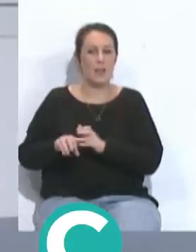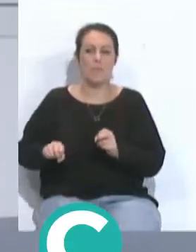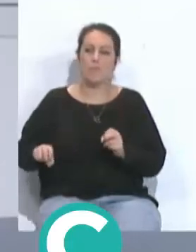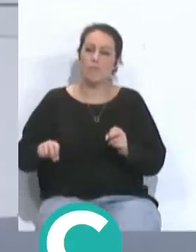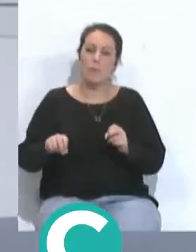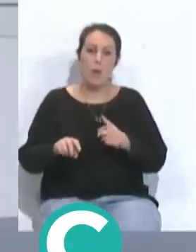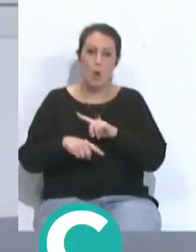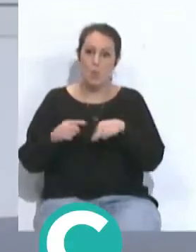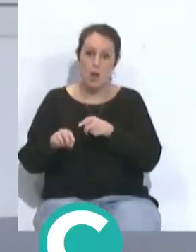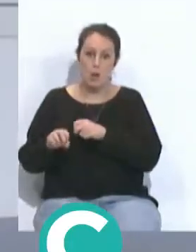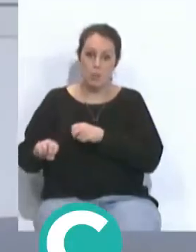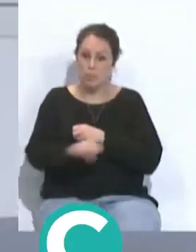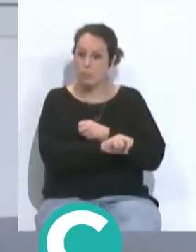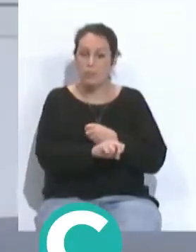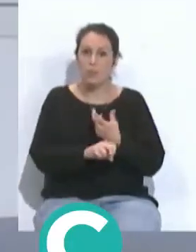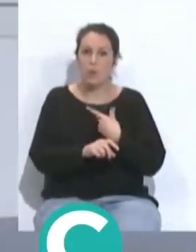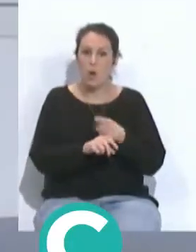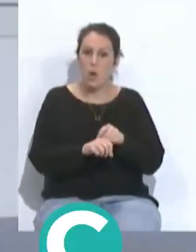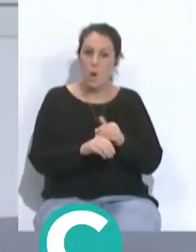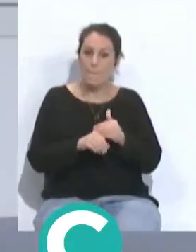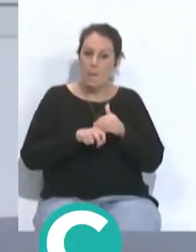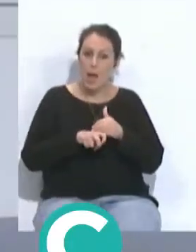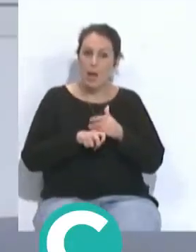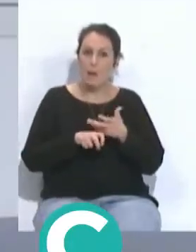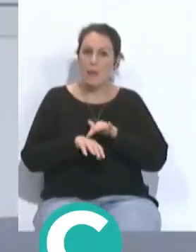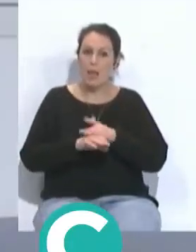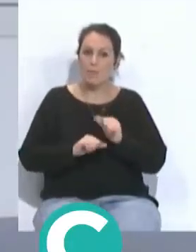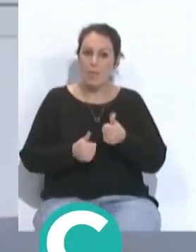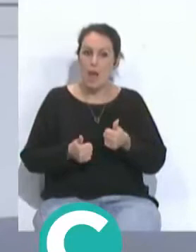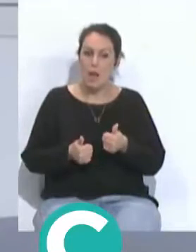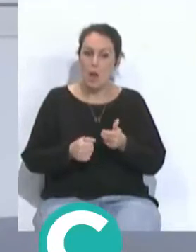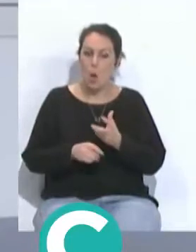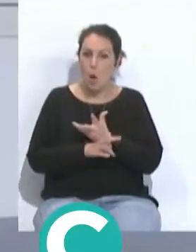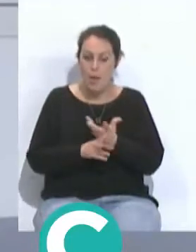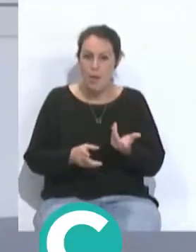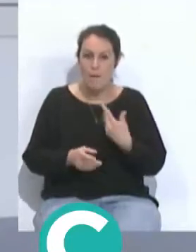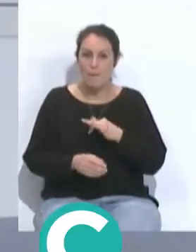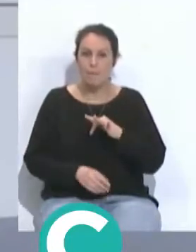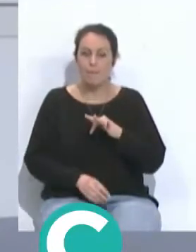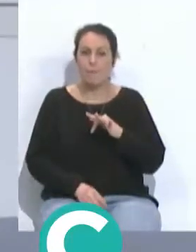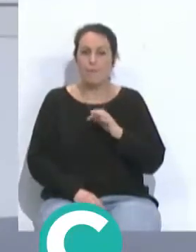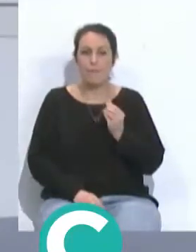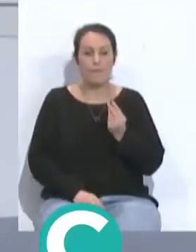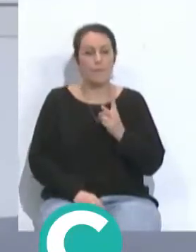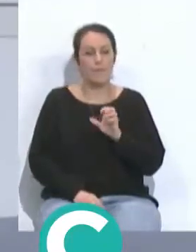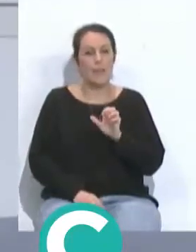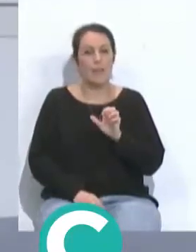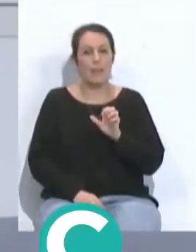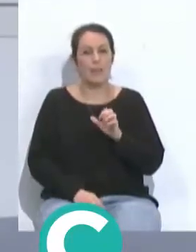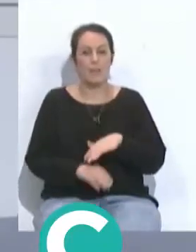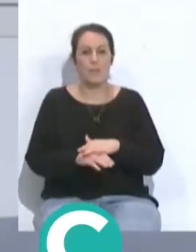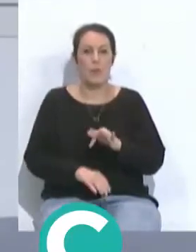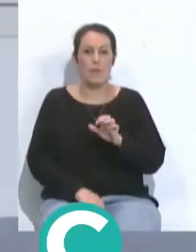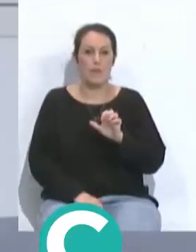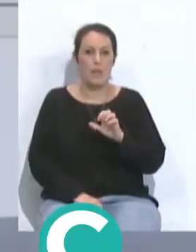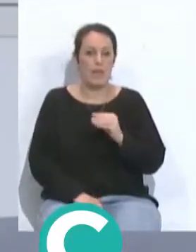hace la diagonal hacia el medio retrasa unos metros para empezar la jugada Fekir es su acompañante donde va